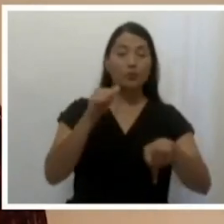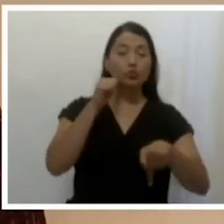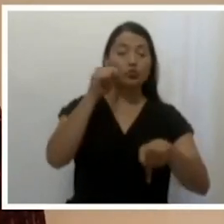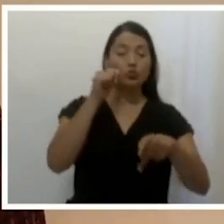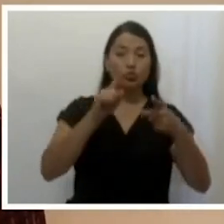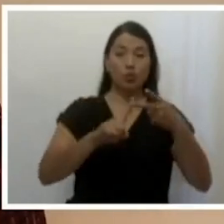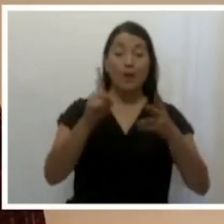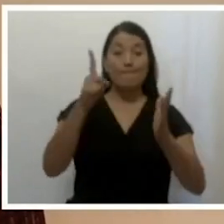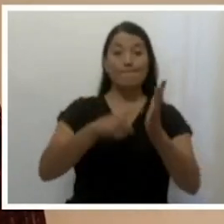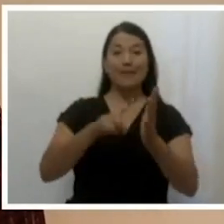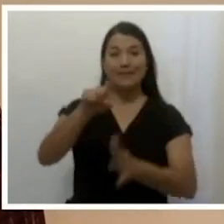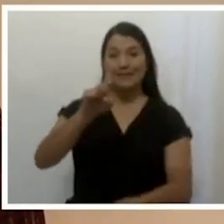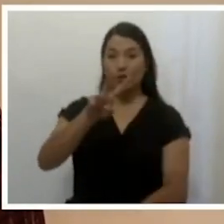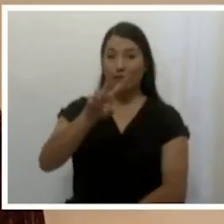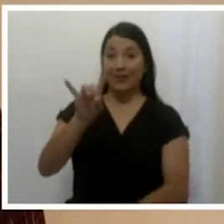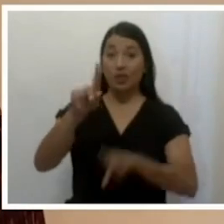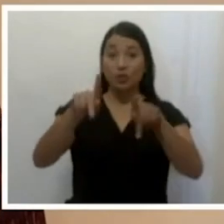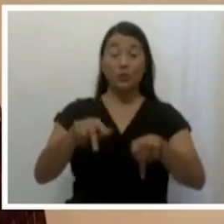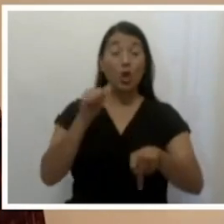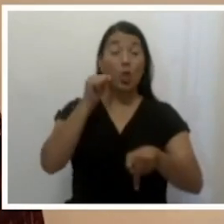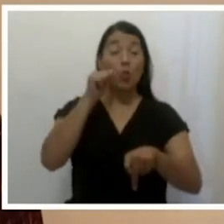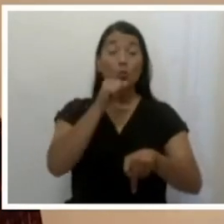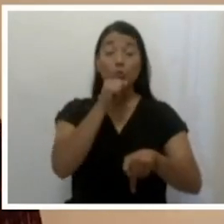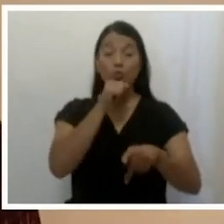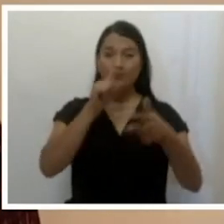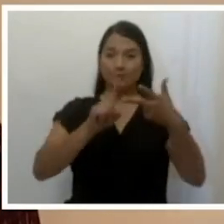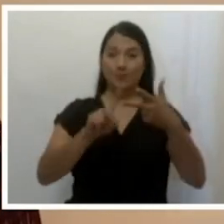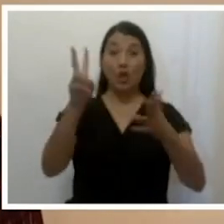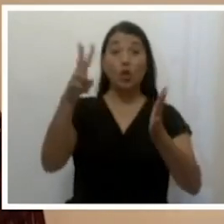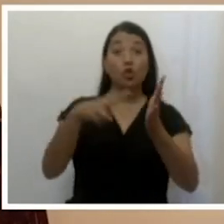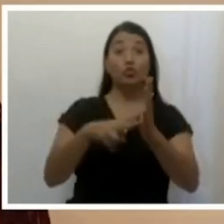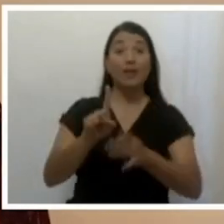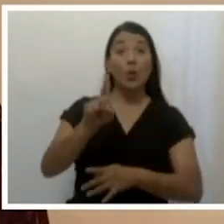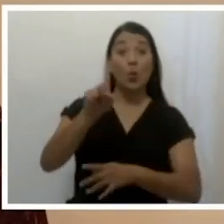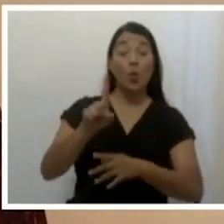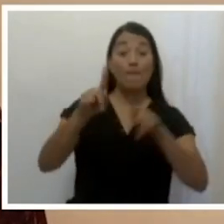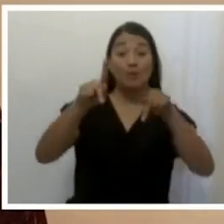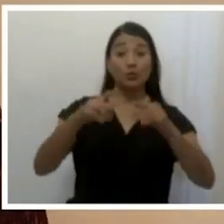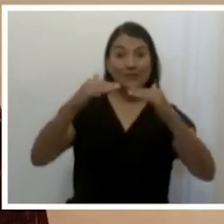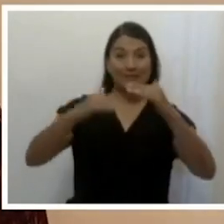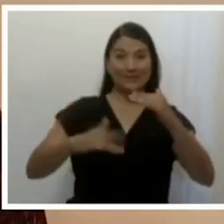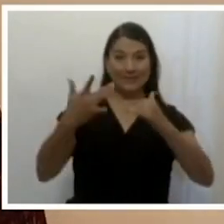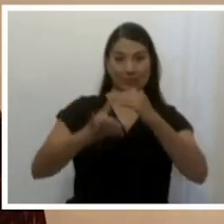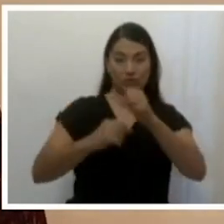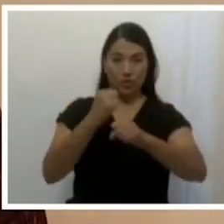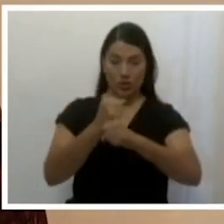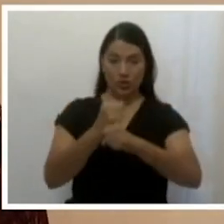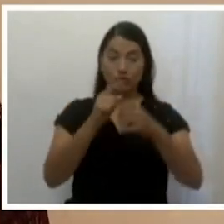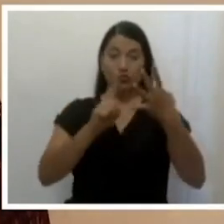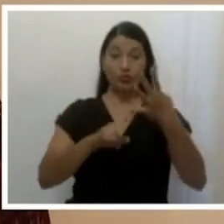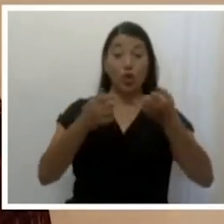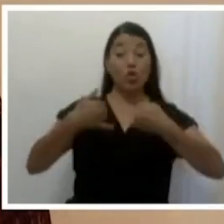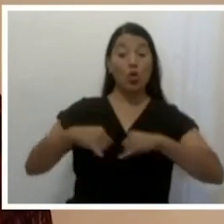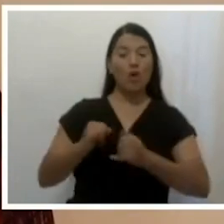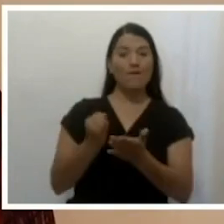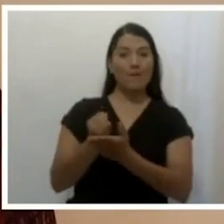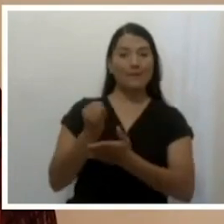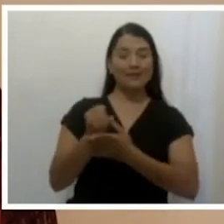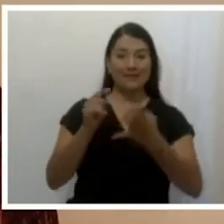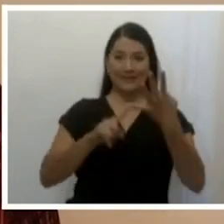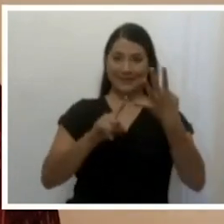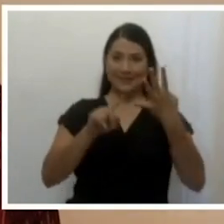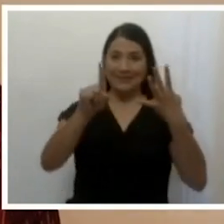,128 adultos mayores y 2,001 menores de edad, 118 se encuentran en investigación.